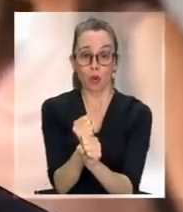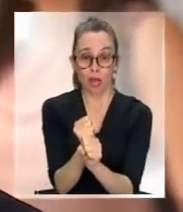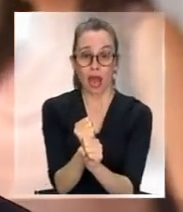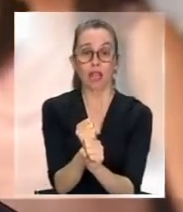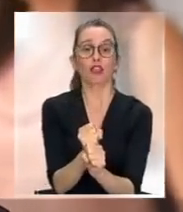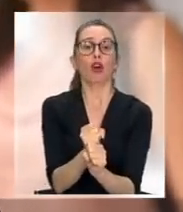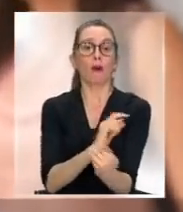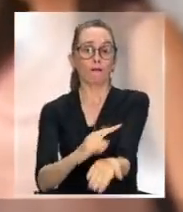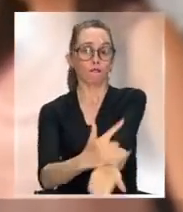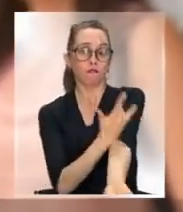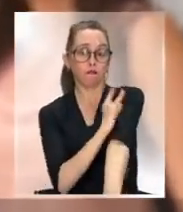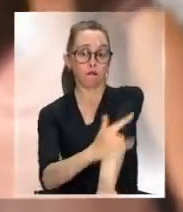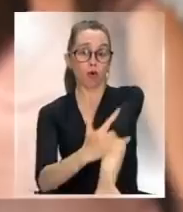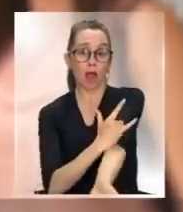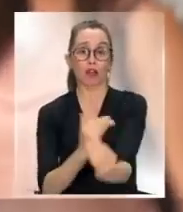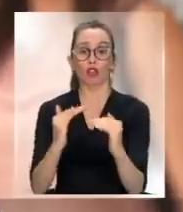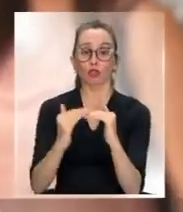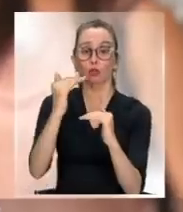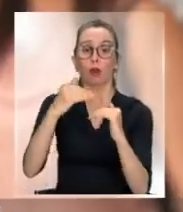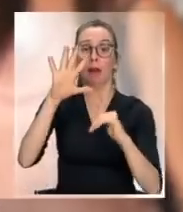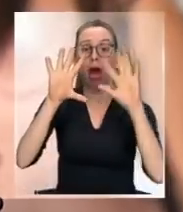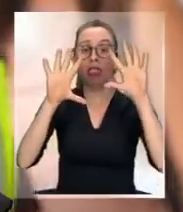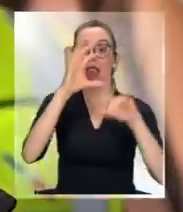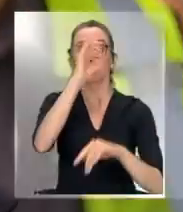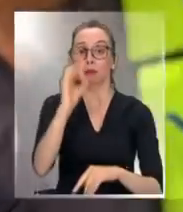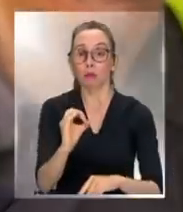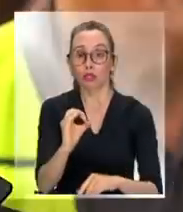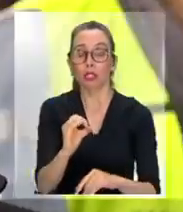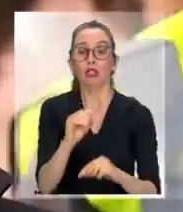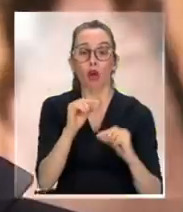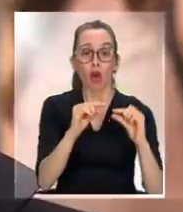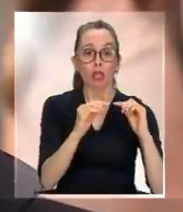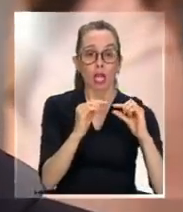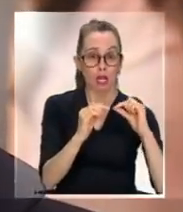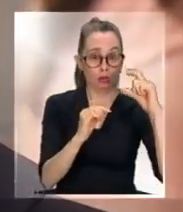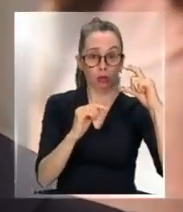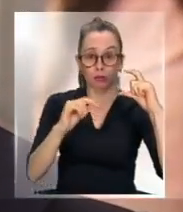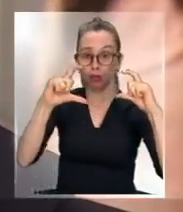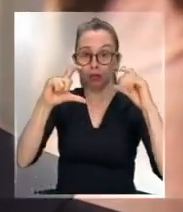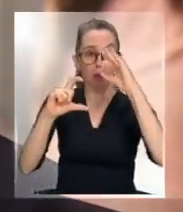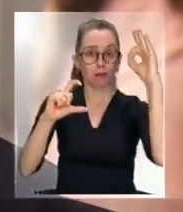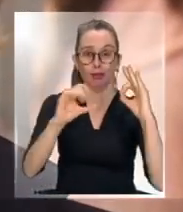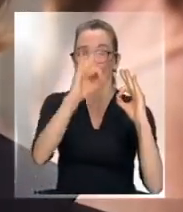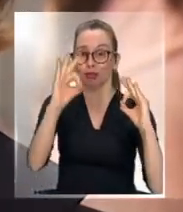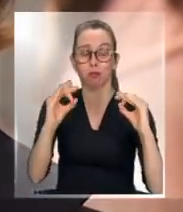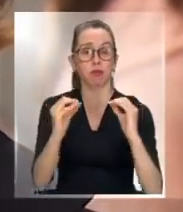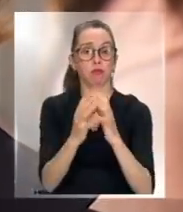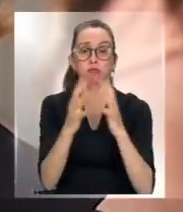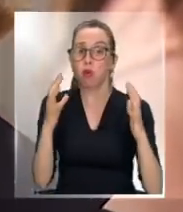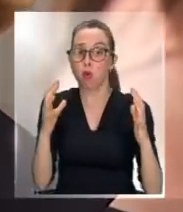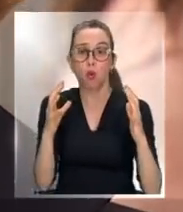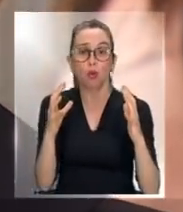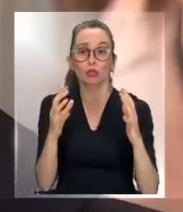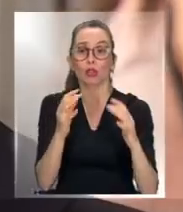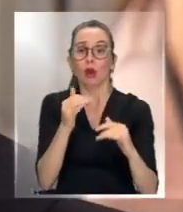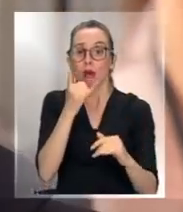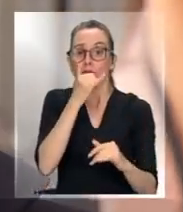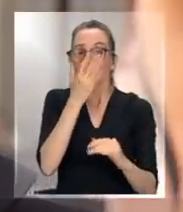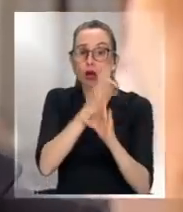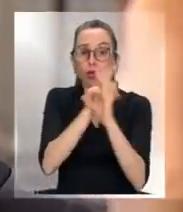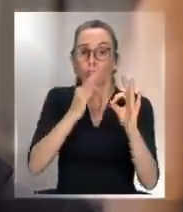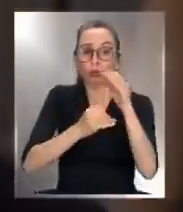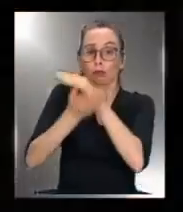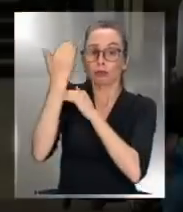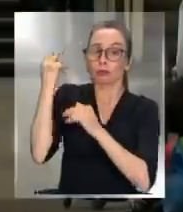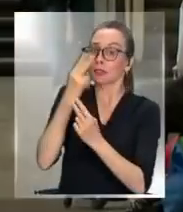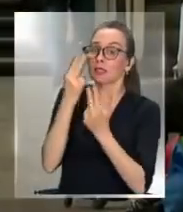nacionales más de 10%. Estamos en realidad en tasas de crecimiento altísimas que no se habían visto en los